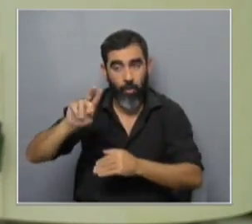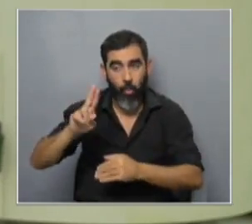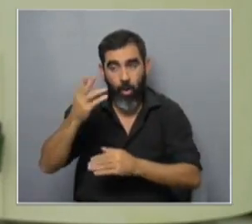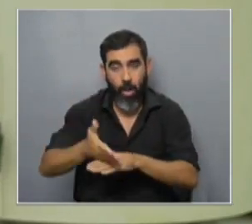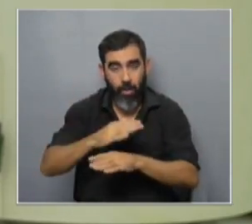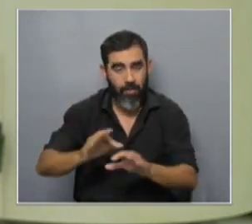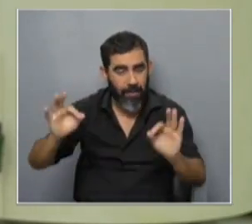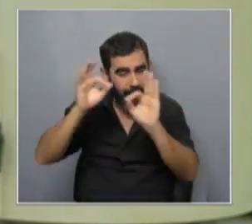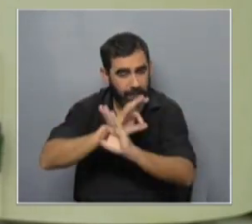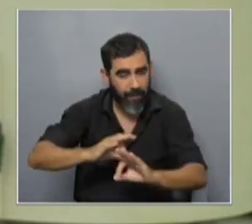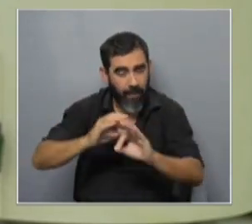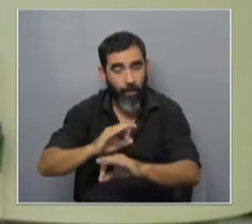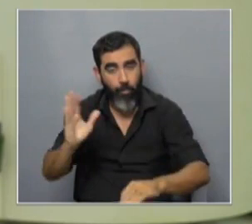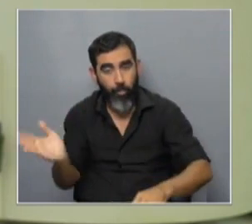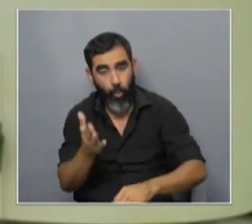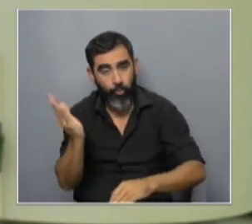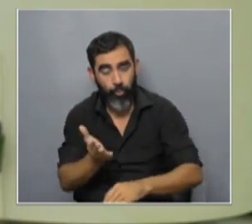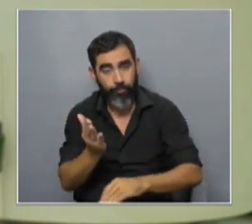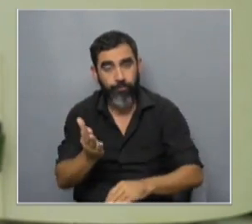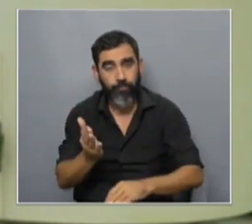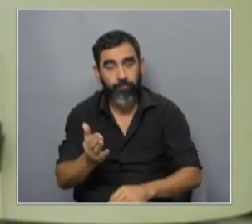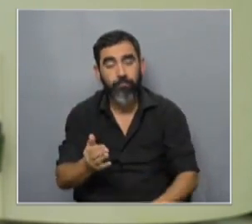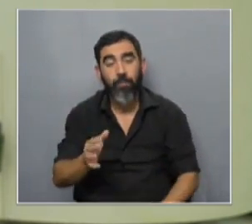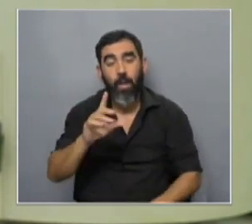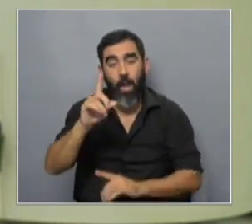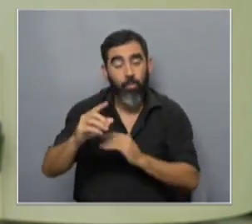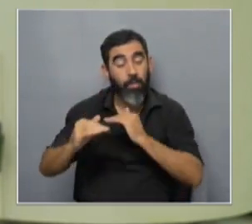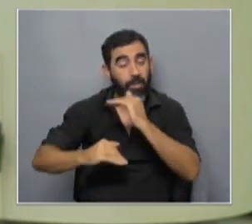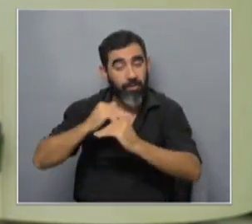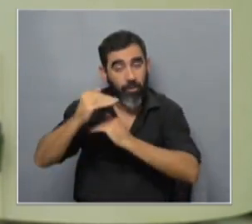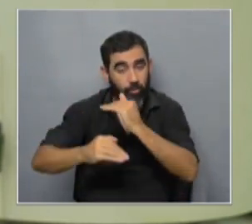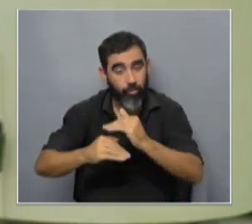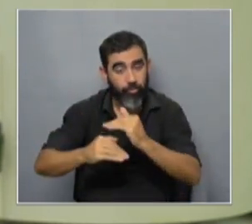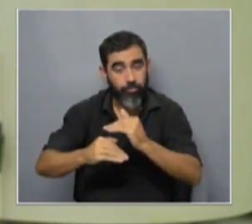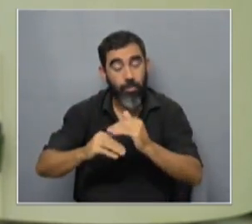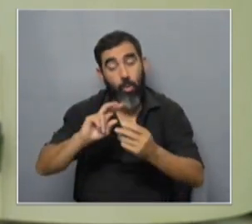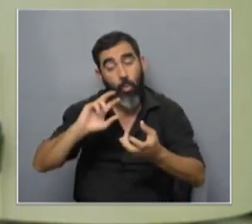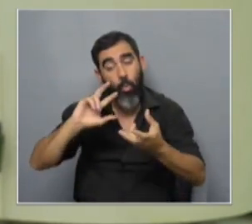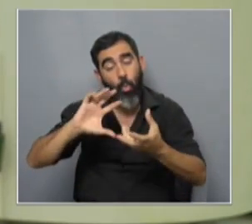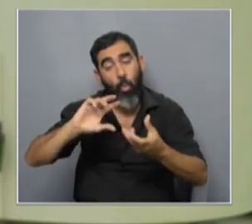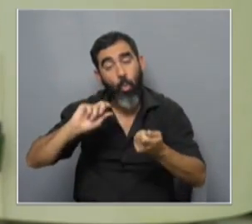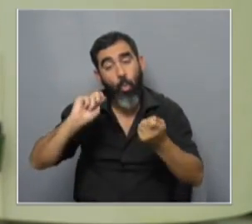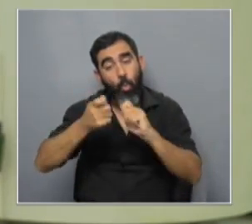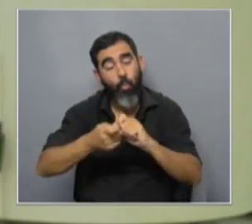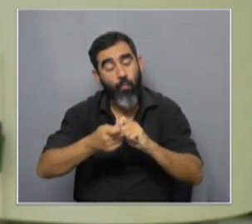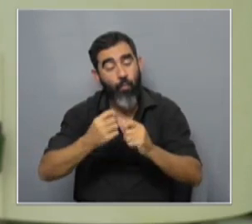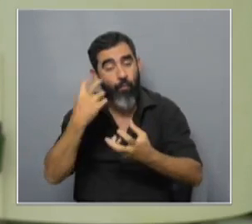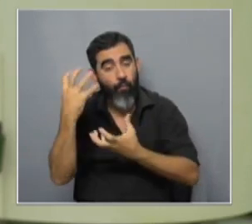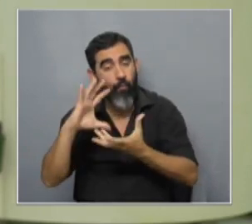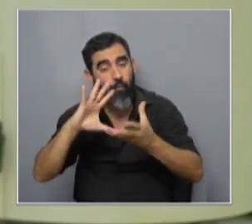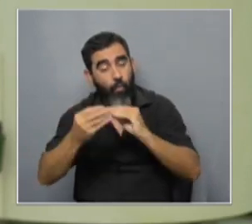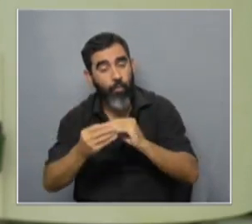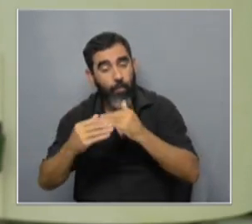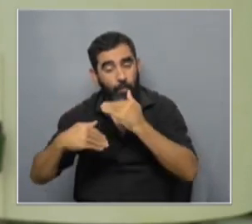existía a nivel de producción y bueno tenían algunos desarrollos y se buscó esa alternativa para poder llevar todo el